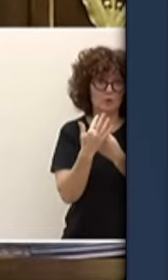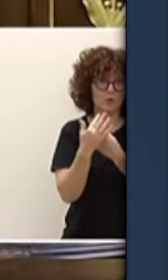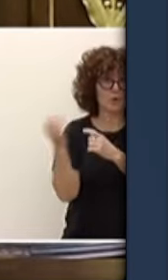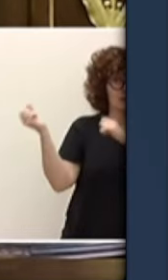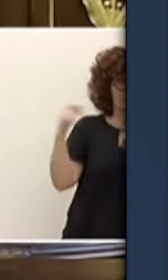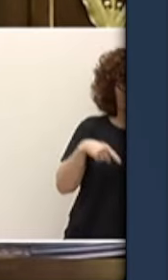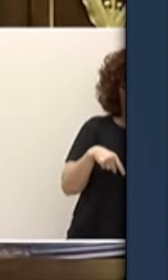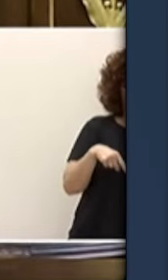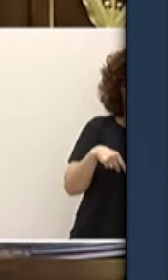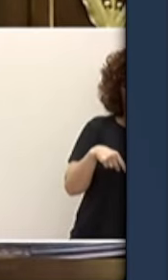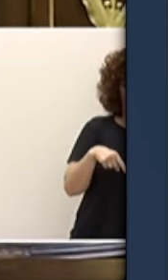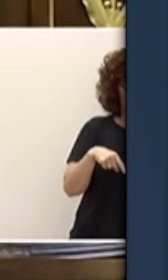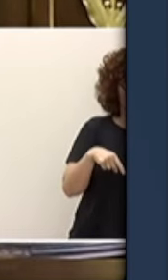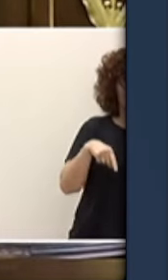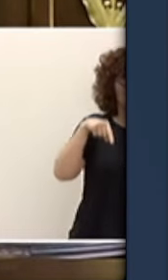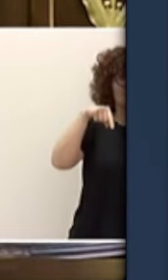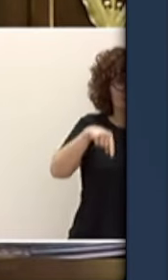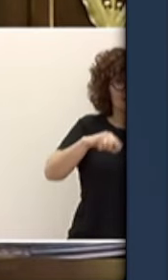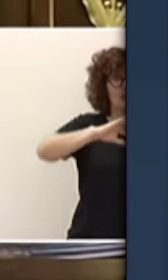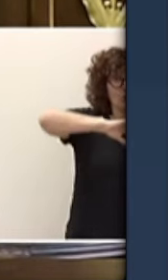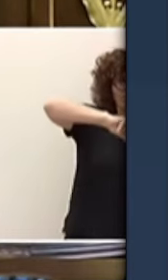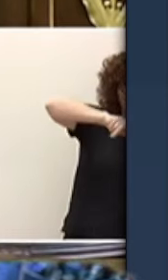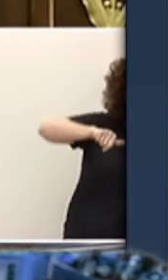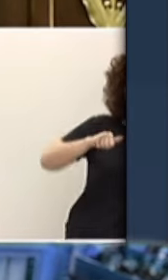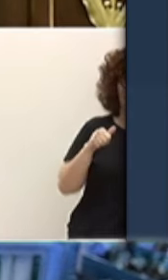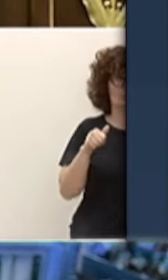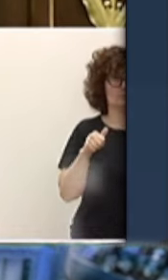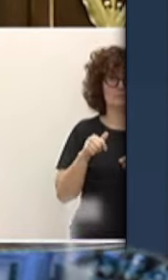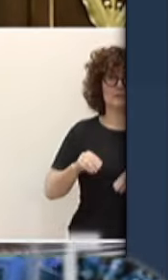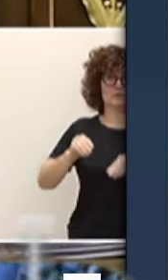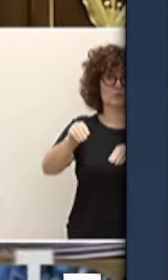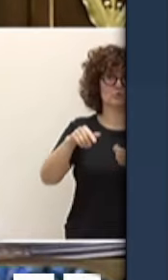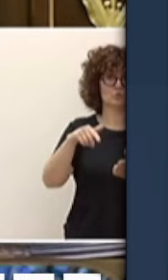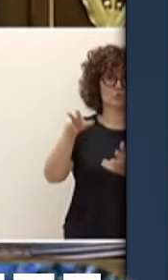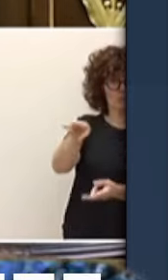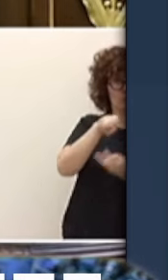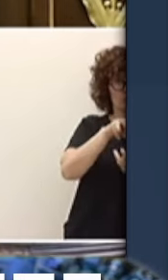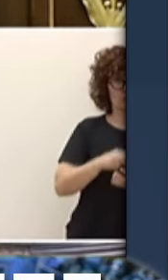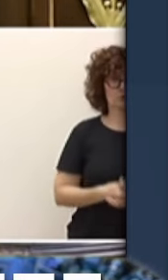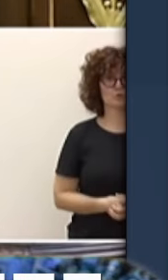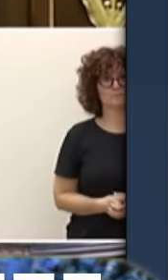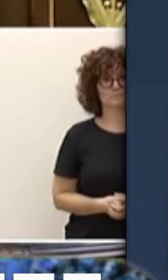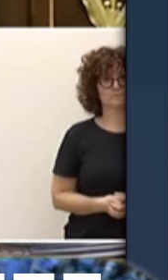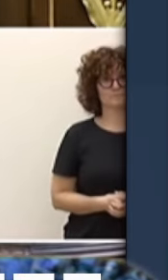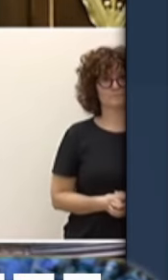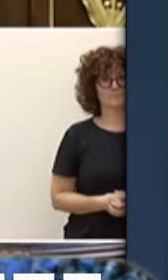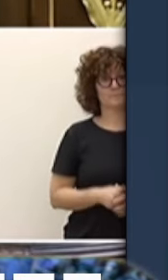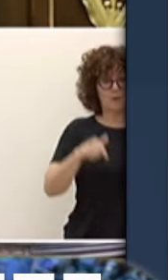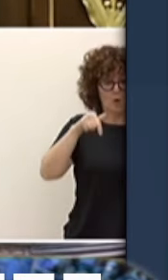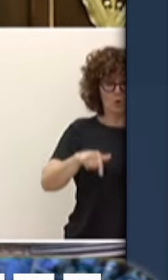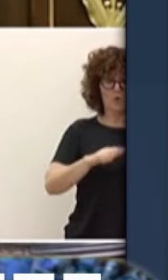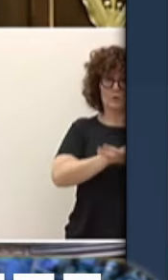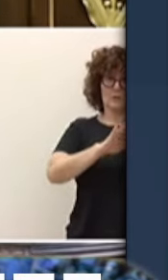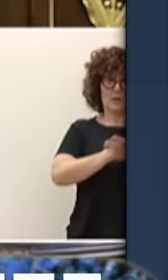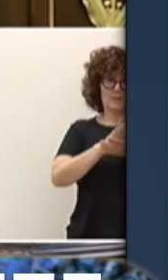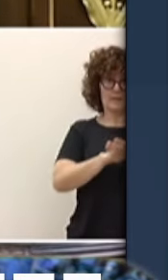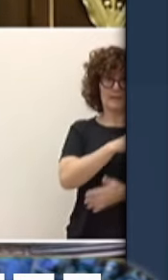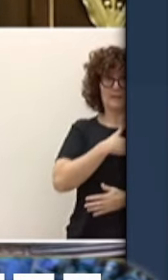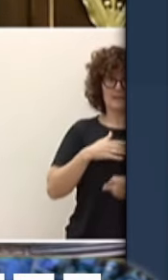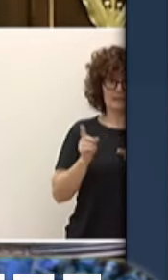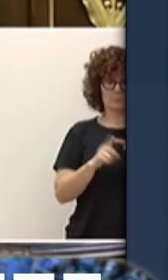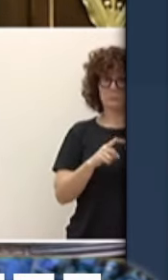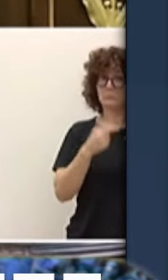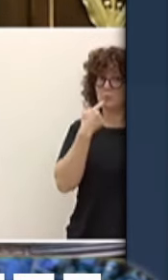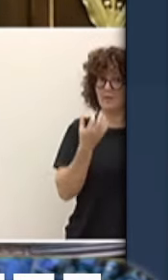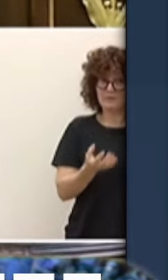o sea de sus impuestos y eso es de lo que veníamos a hablar hoy aquí usted de una de ellas no ha querido decir ni palabra señorías Vox seguirá